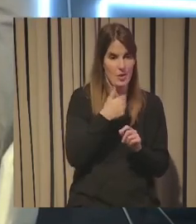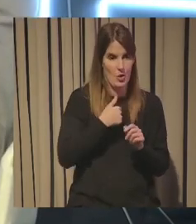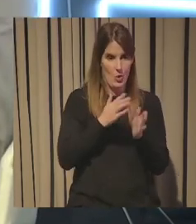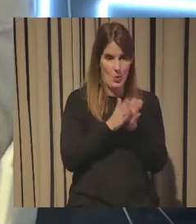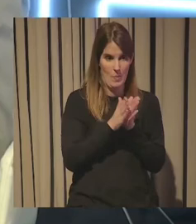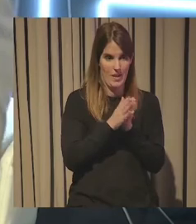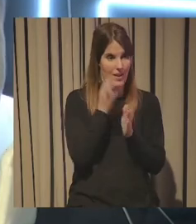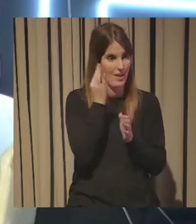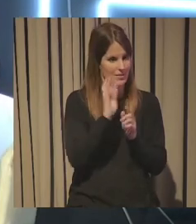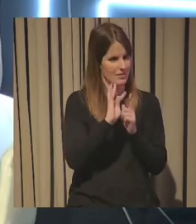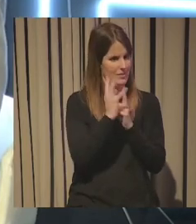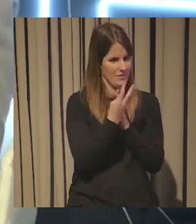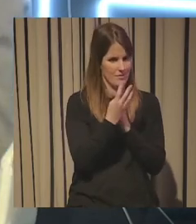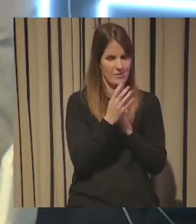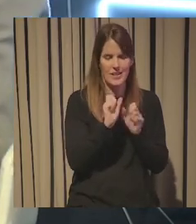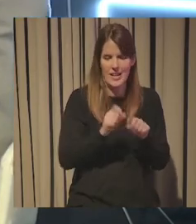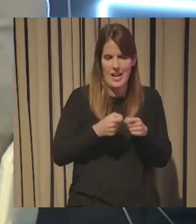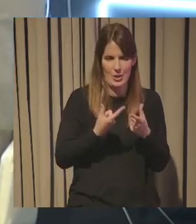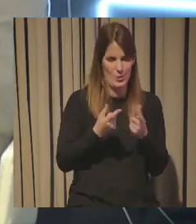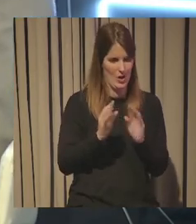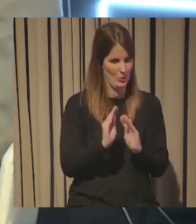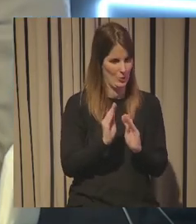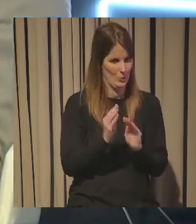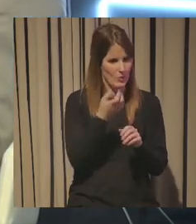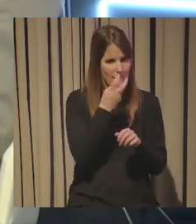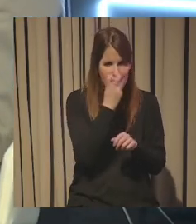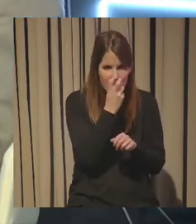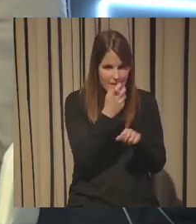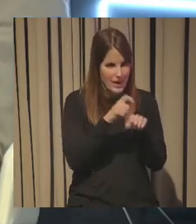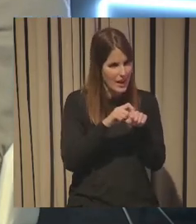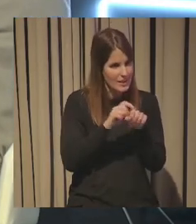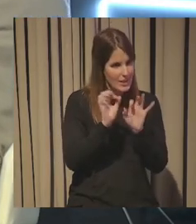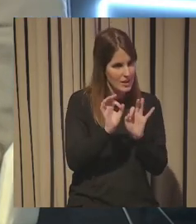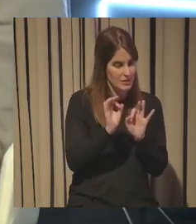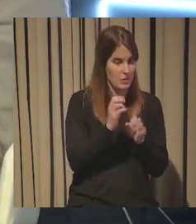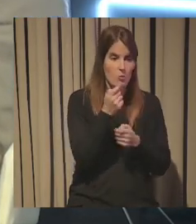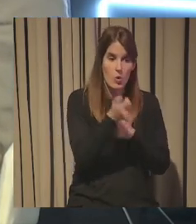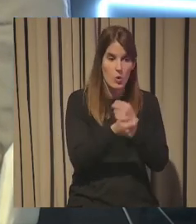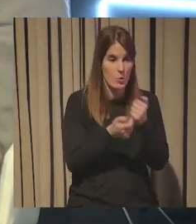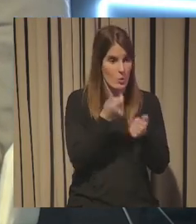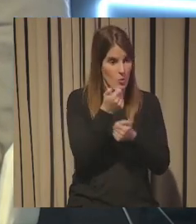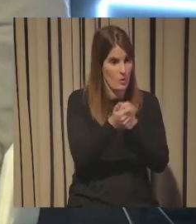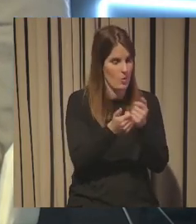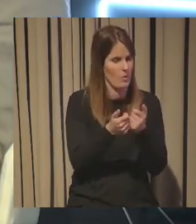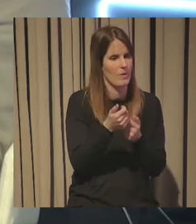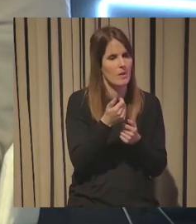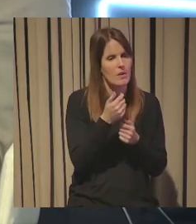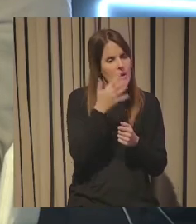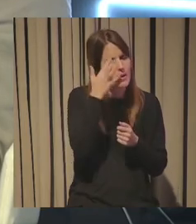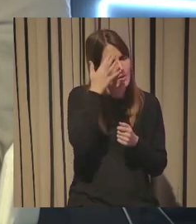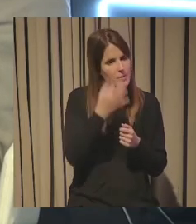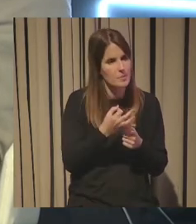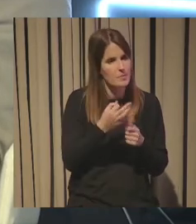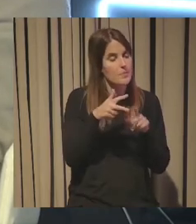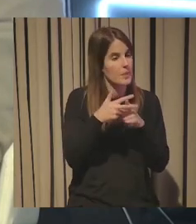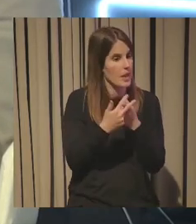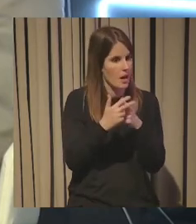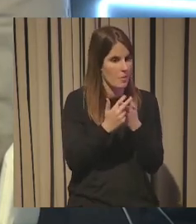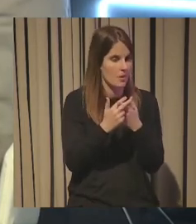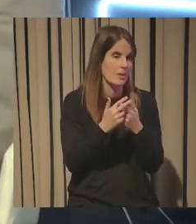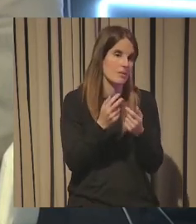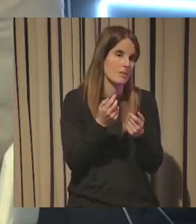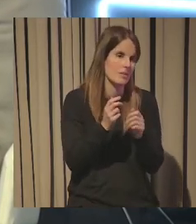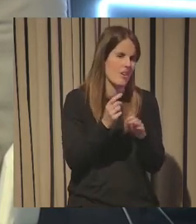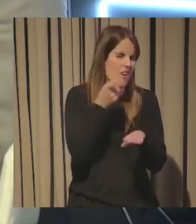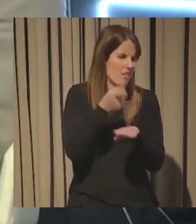compañeras que les nace entonces esto lo hace mucho más fácil y tiene que ir calando poquito a poco ya os digo no creo que puede ser desde la herramienta y la obligación